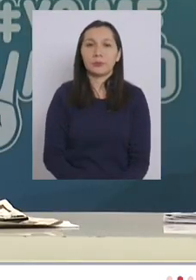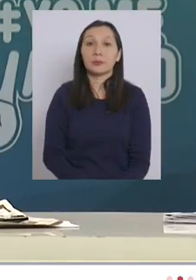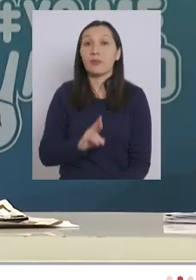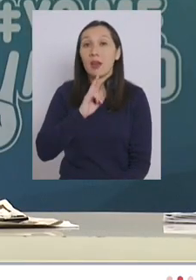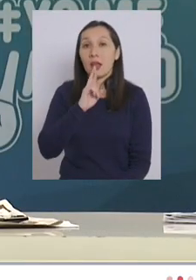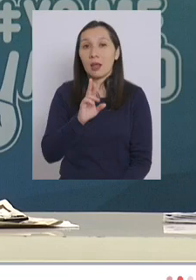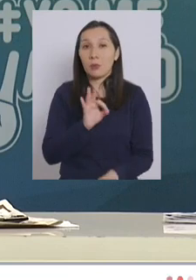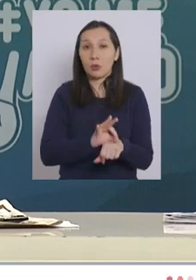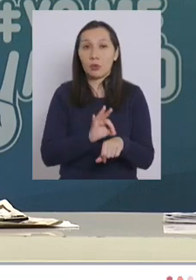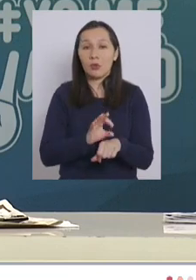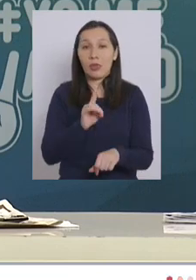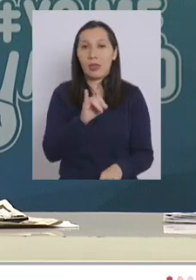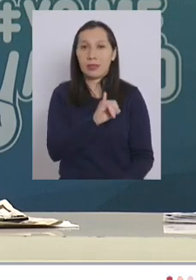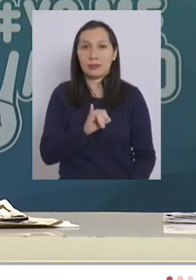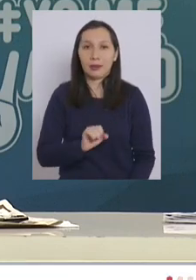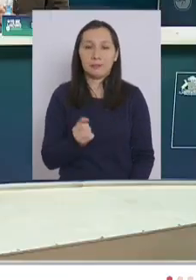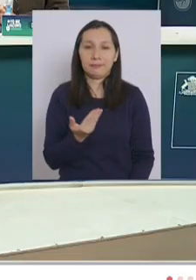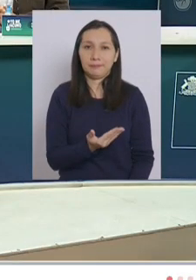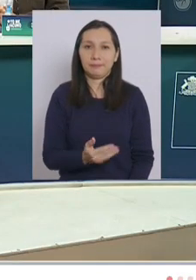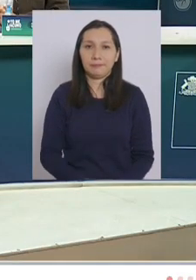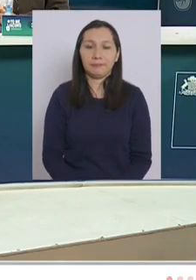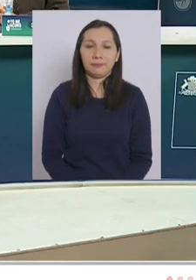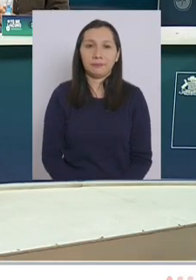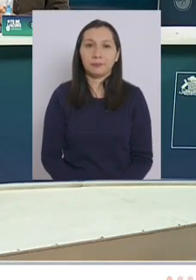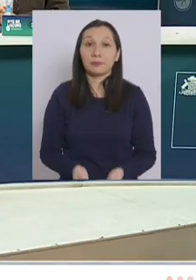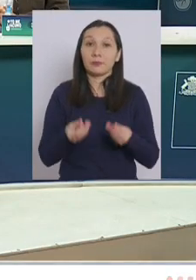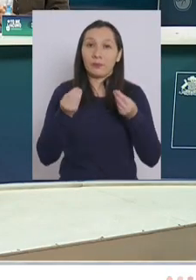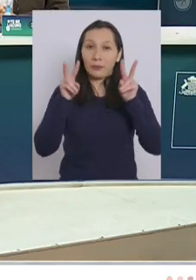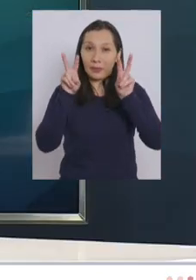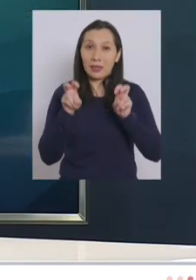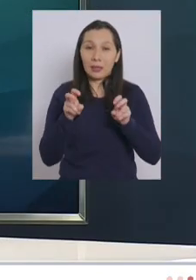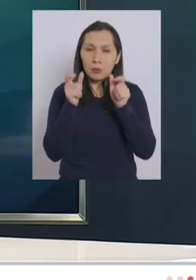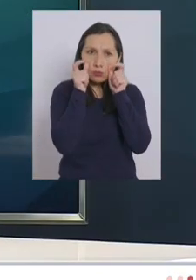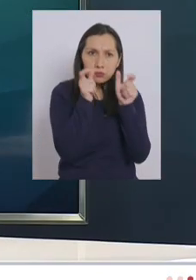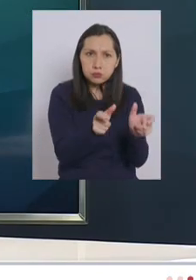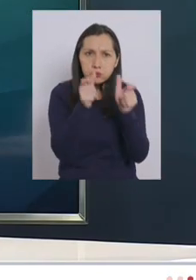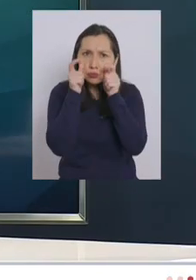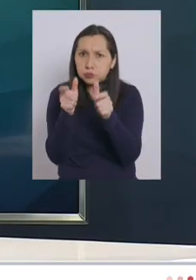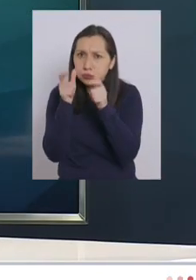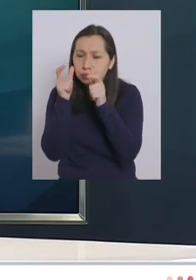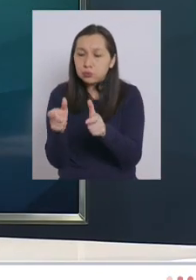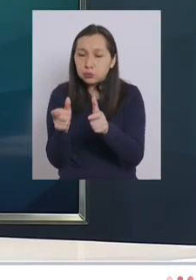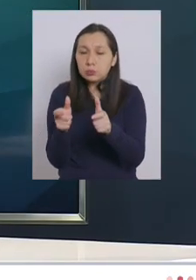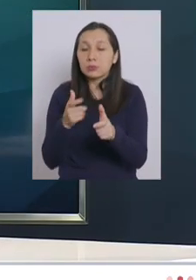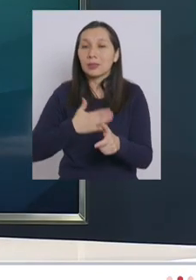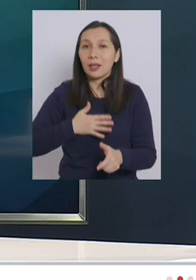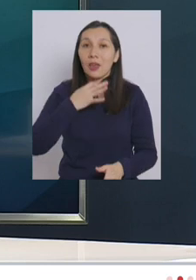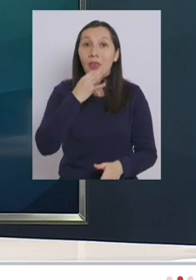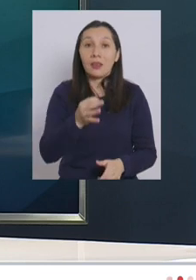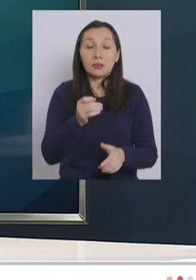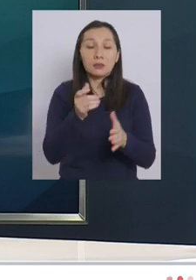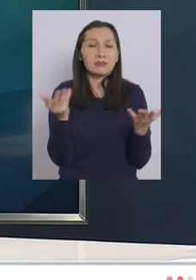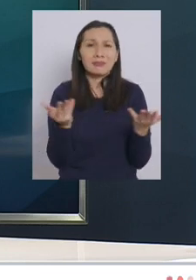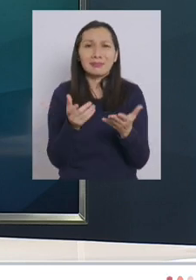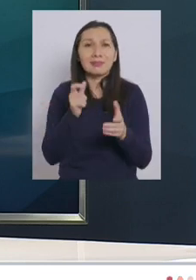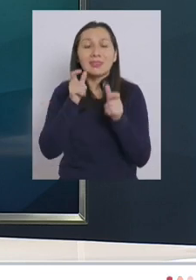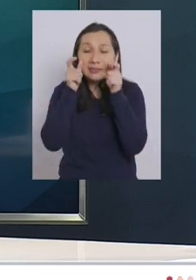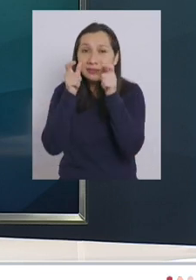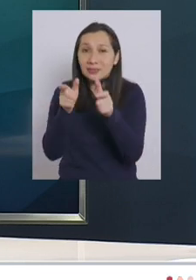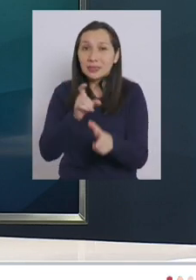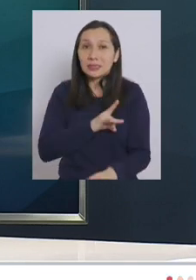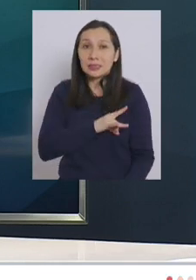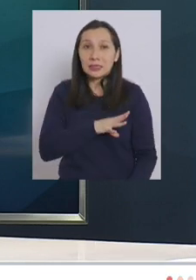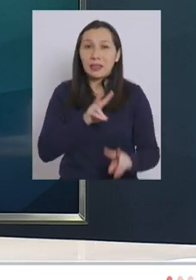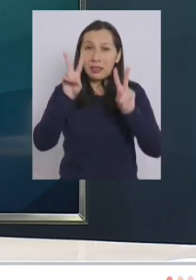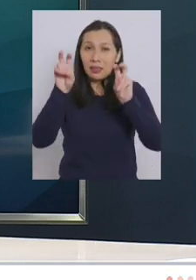contestará la doctora Paula Adasa bueno con respecto a las fiscalizaciones quiero decirle que las fiscalizaciones en nuestro país